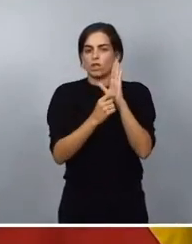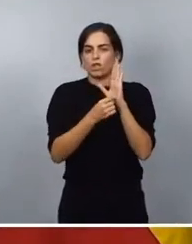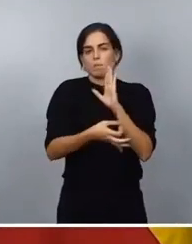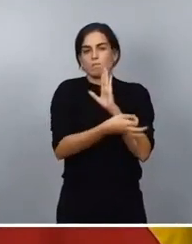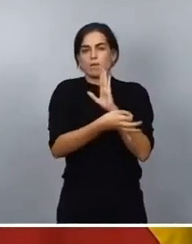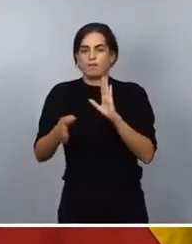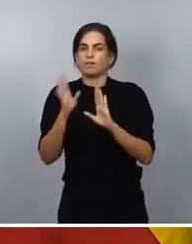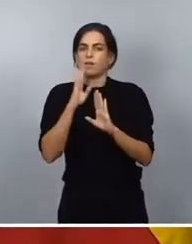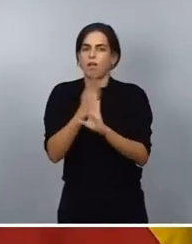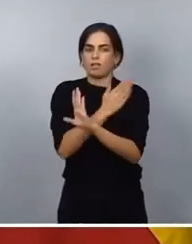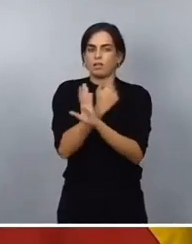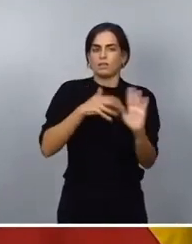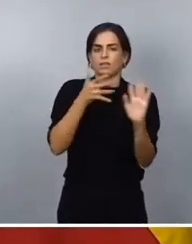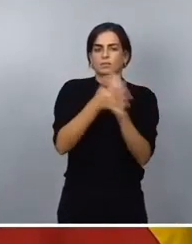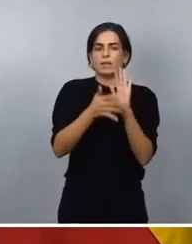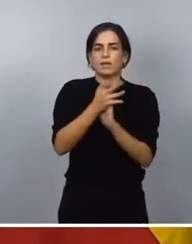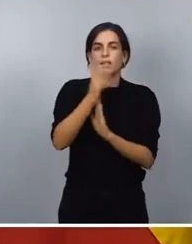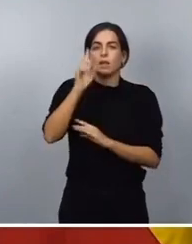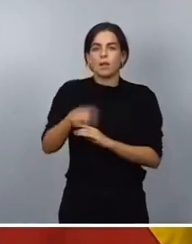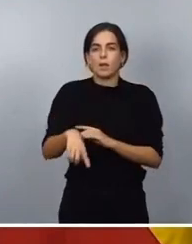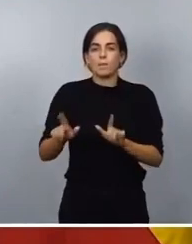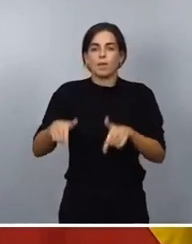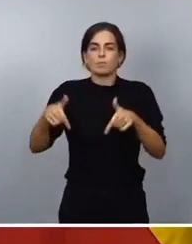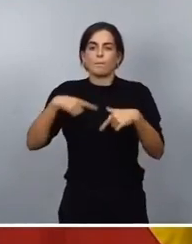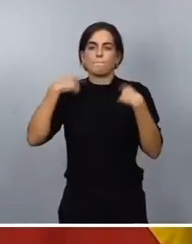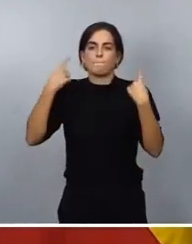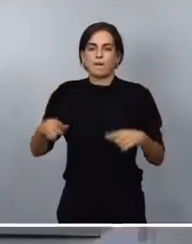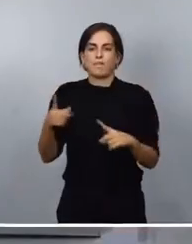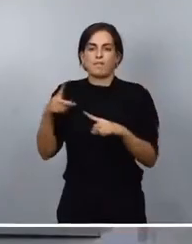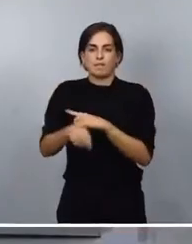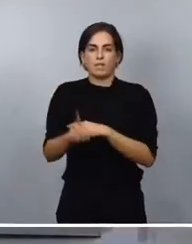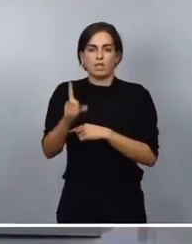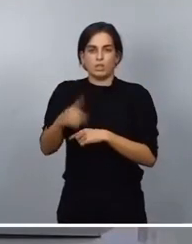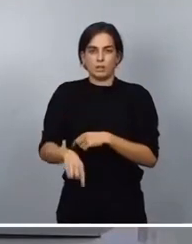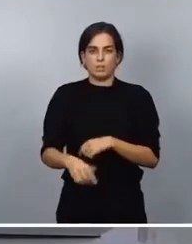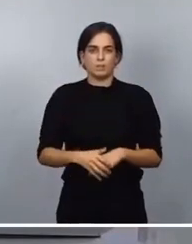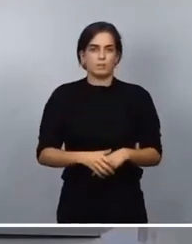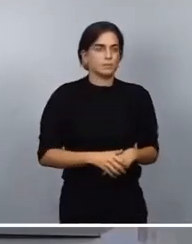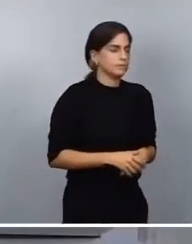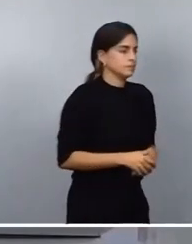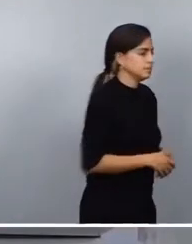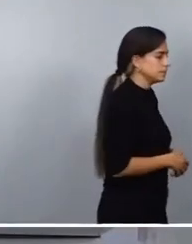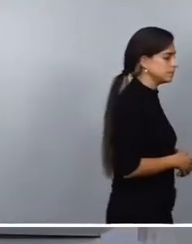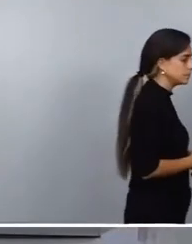evitando el despilfarro alimentario. Muchas gracias. Muchas gracias, ministro.